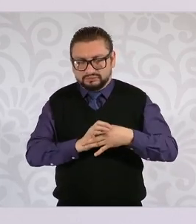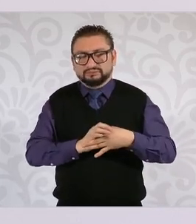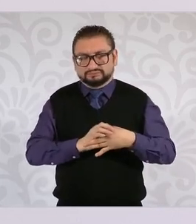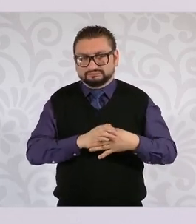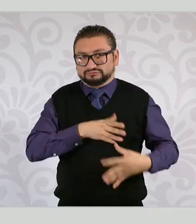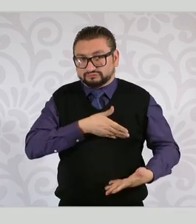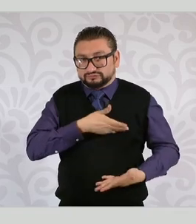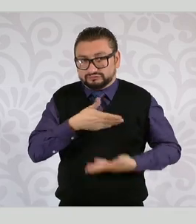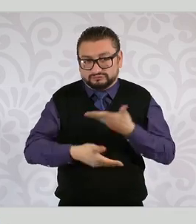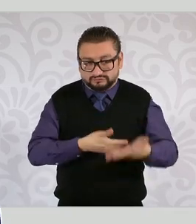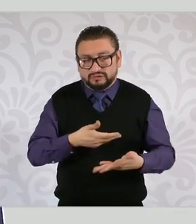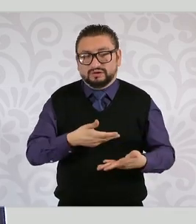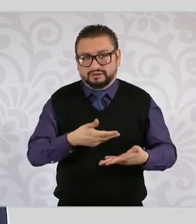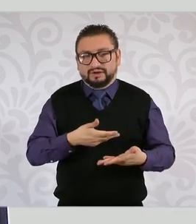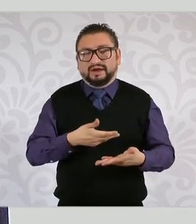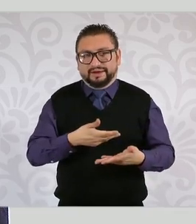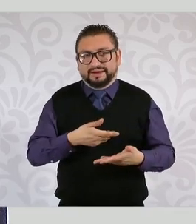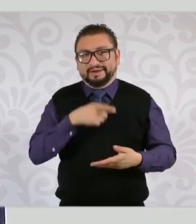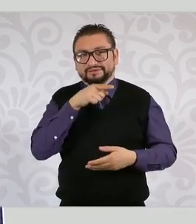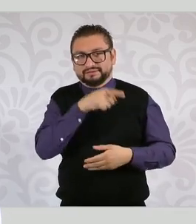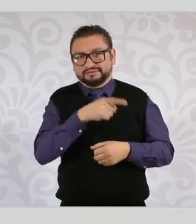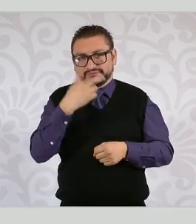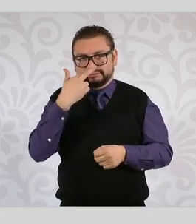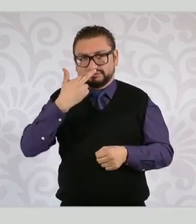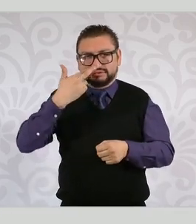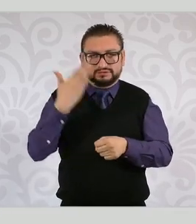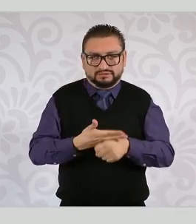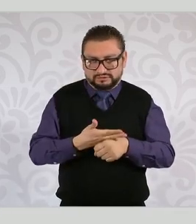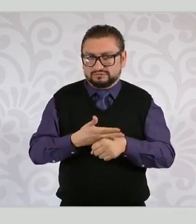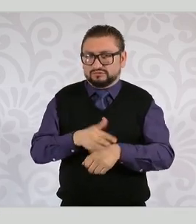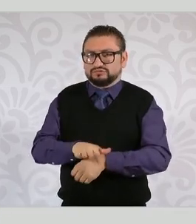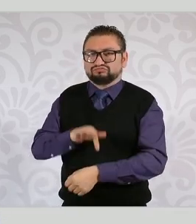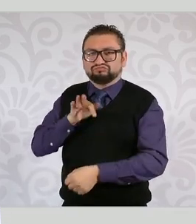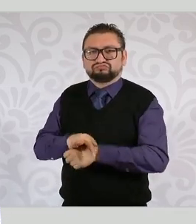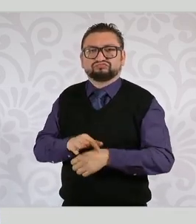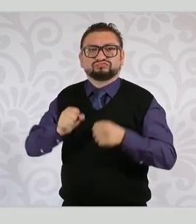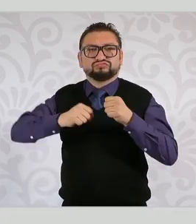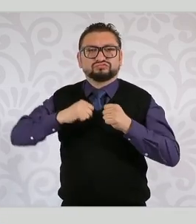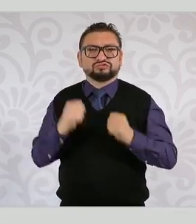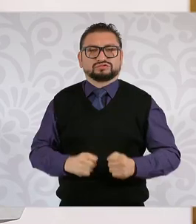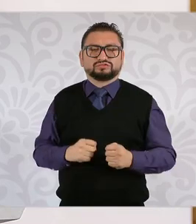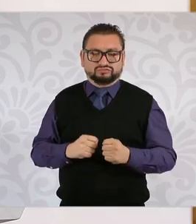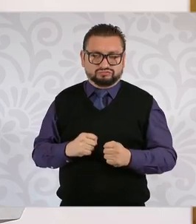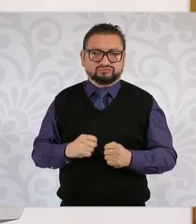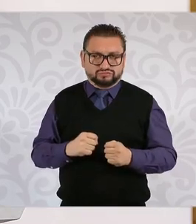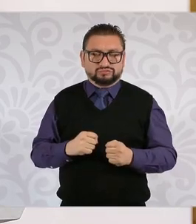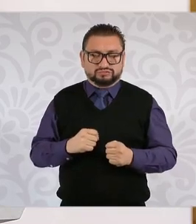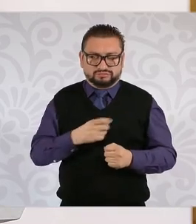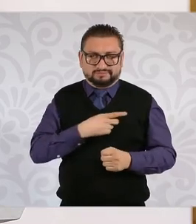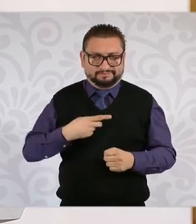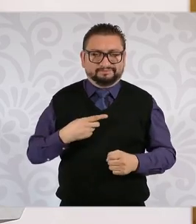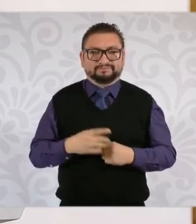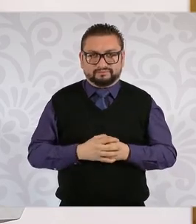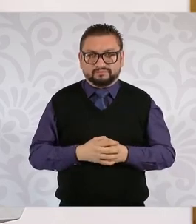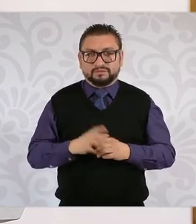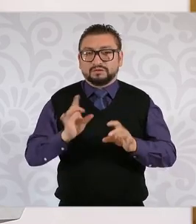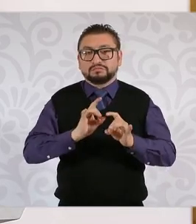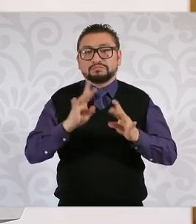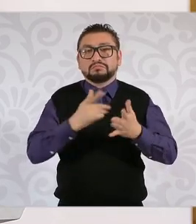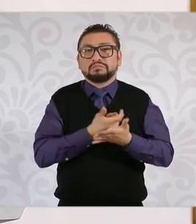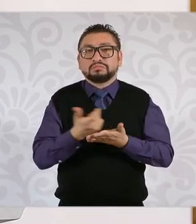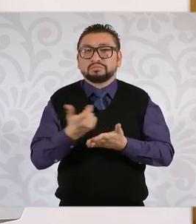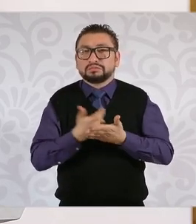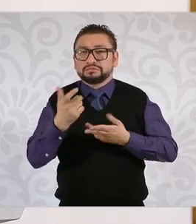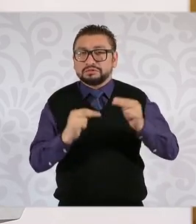servicio el trabajador será justamente la que dará el aseguramiento y la cobertura. En caso de no alcanzar un salario